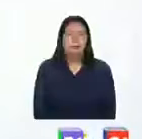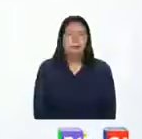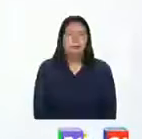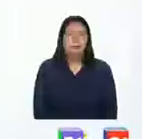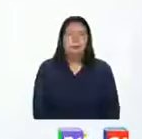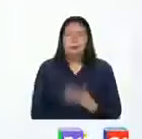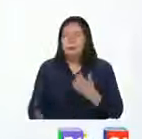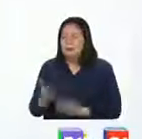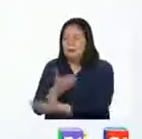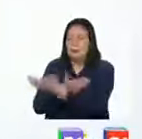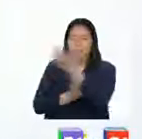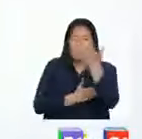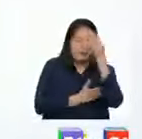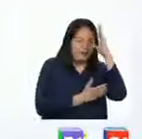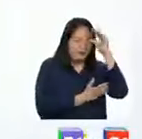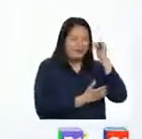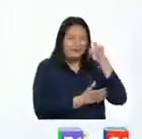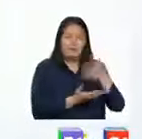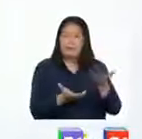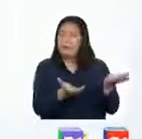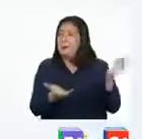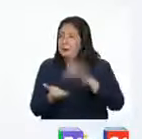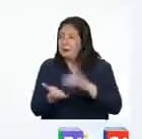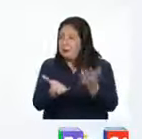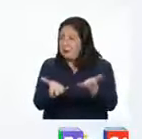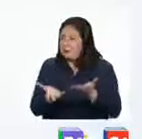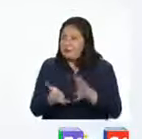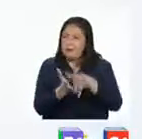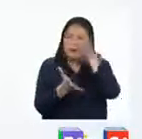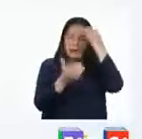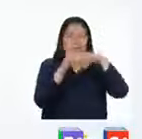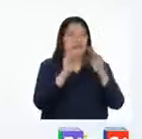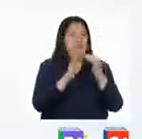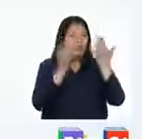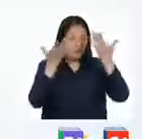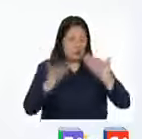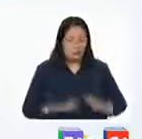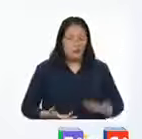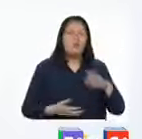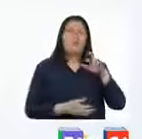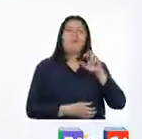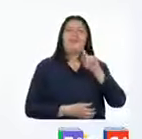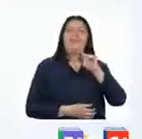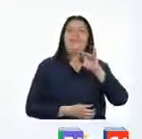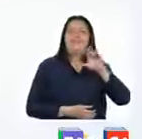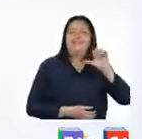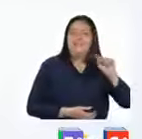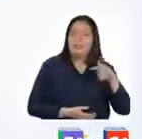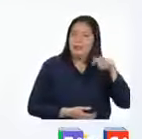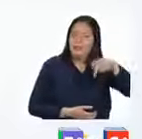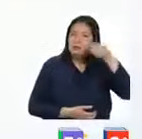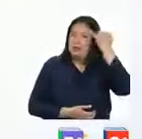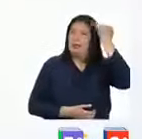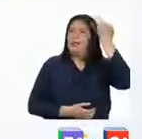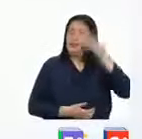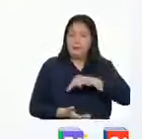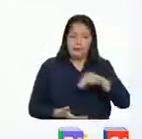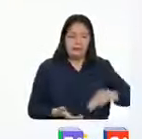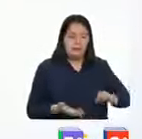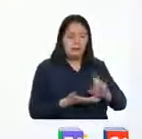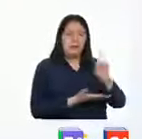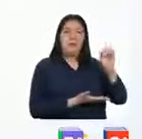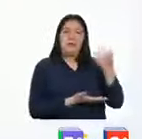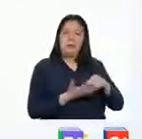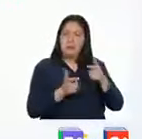Muy buenos días, chicas y chicos. Bienvenidos una vez más a Aprendo en Casa. Yo soy Patricia Barreto y recuerden que esta es una iniciativa del Ministerio de